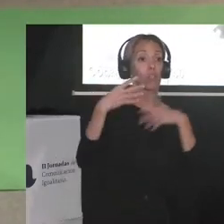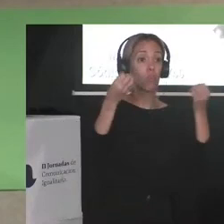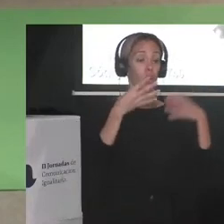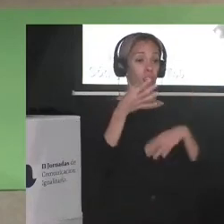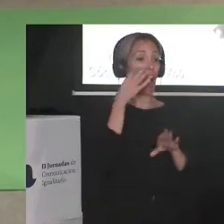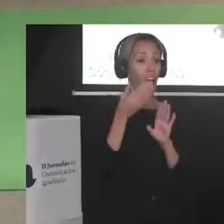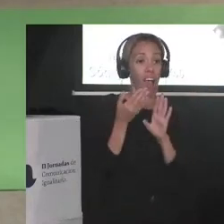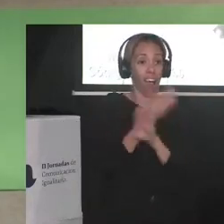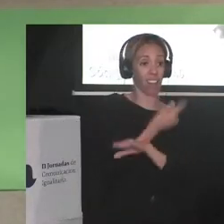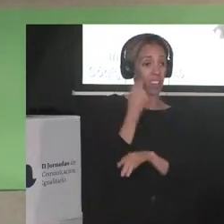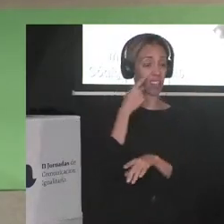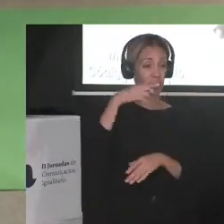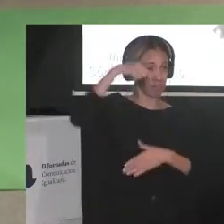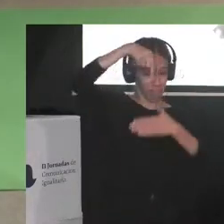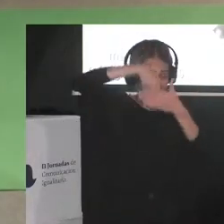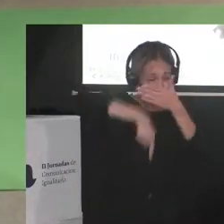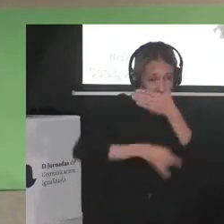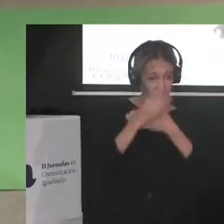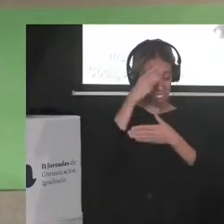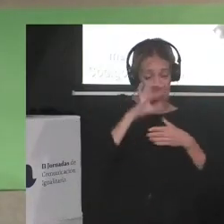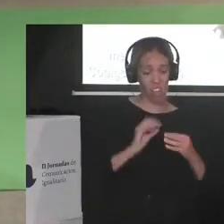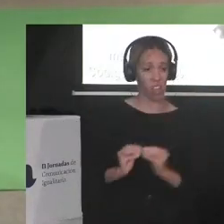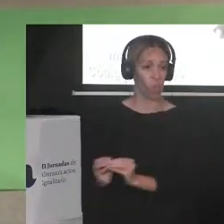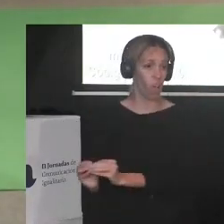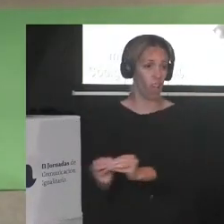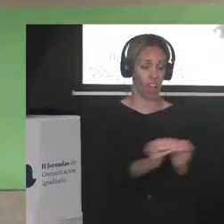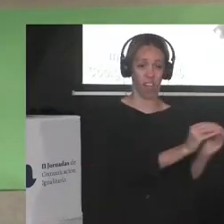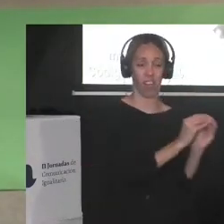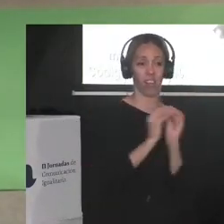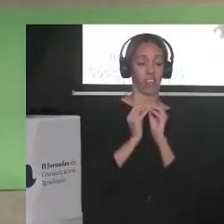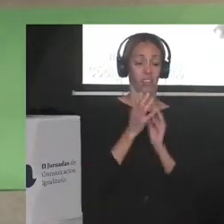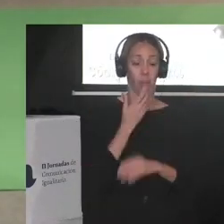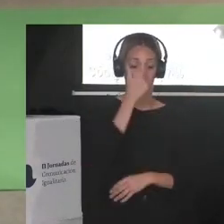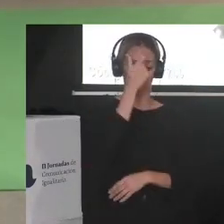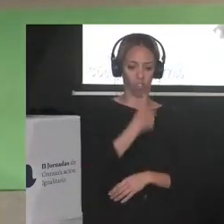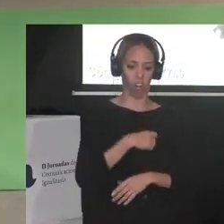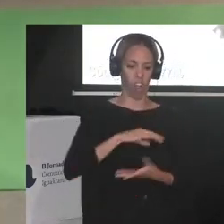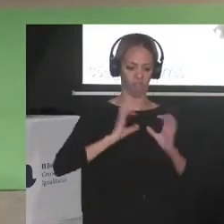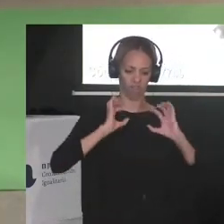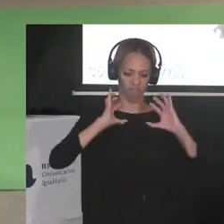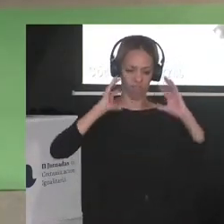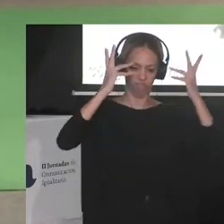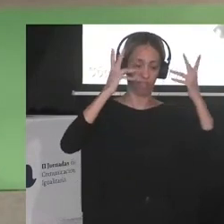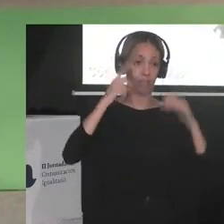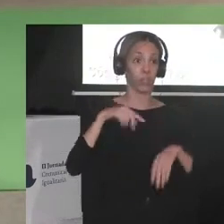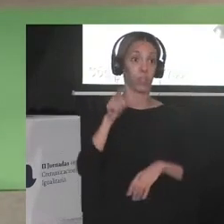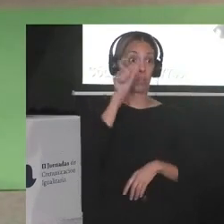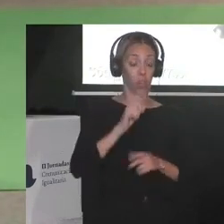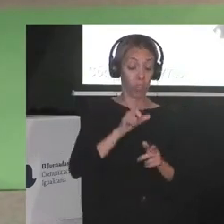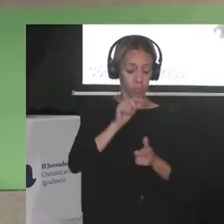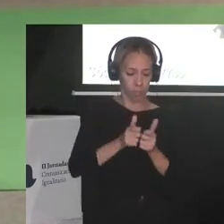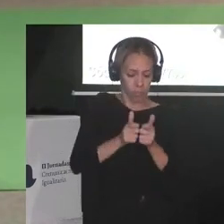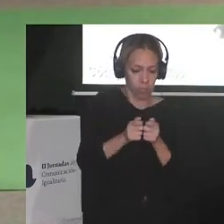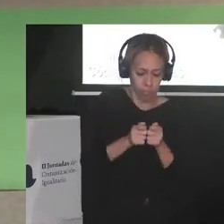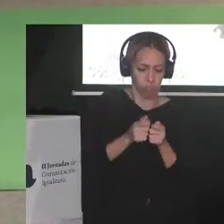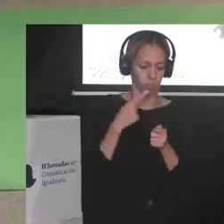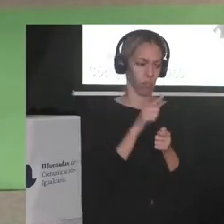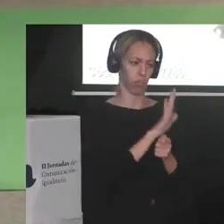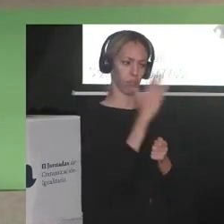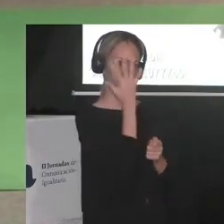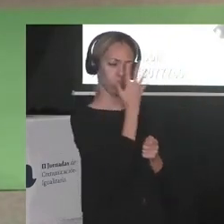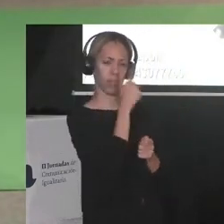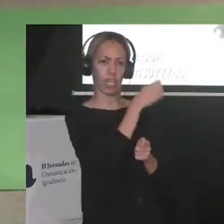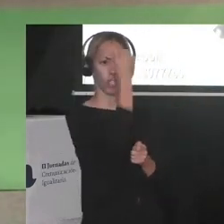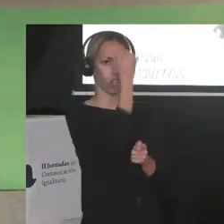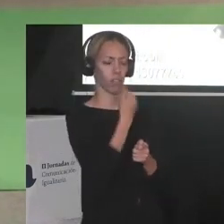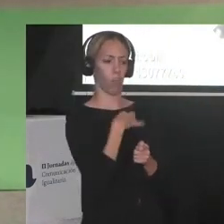cortada con la misma tijera que convierten a cualquiera que se levante contra el sistema en sospechoso de terrorista hoy quiero recordar